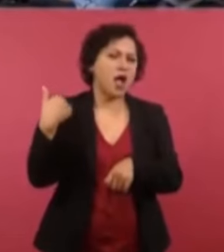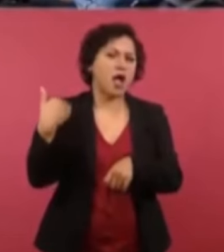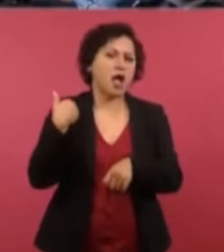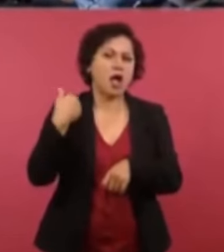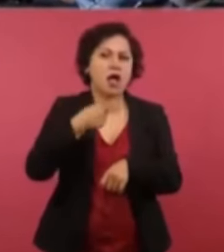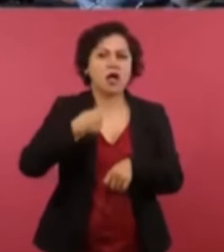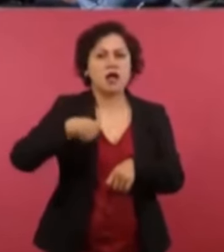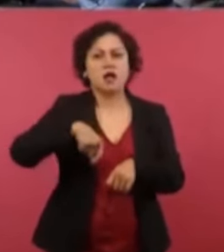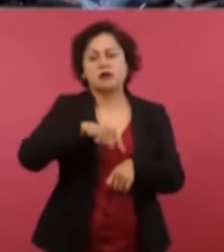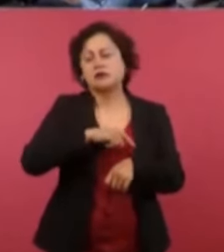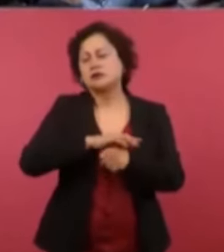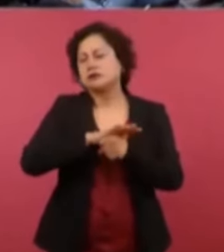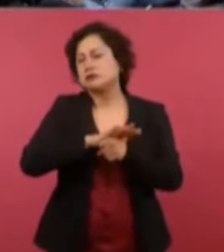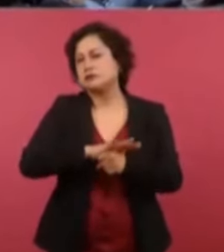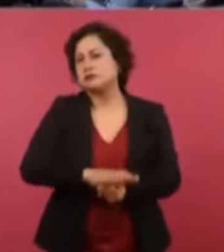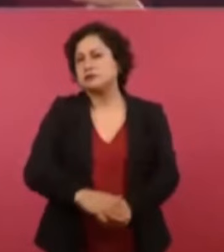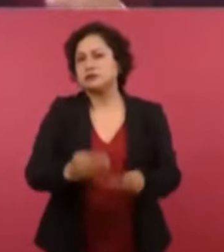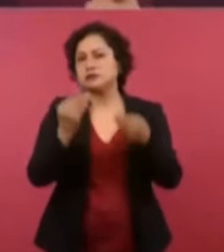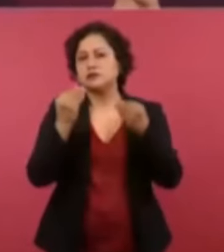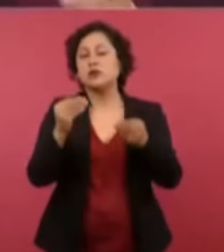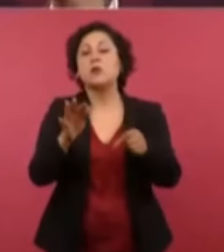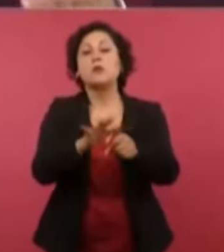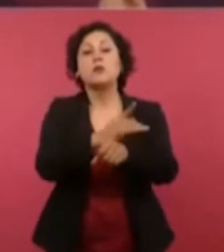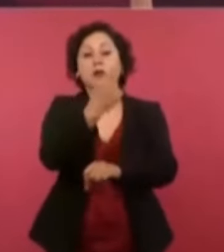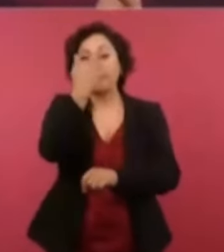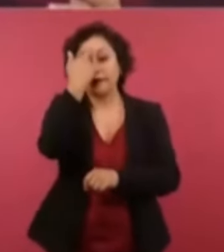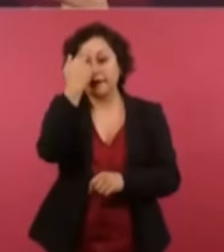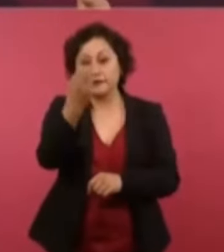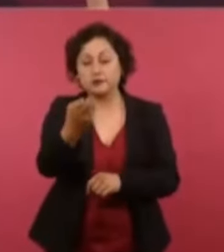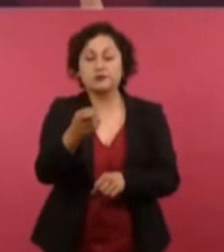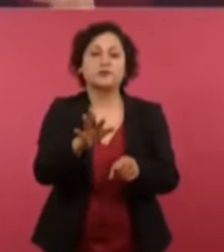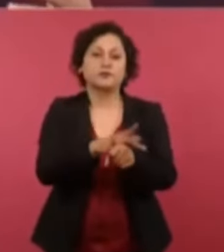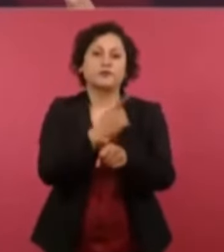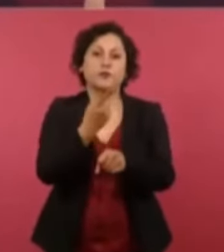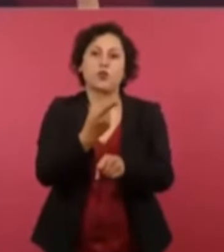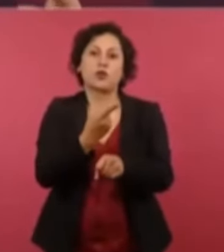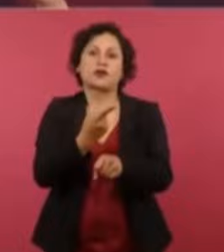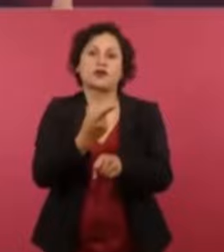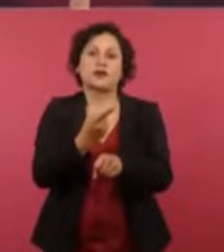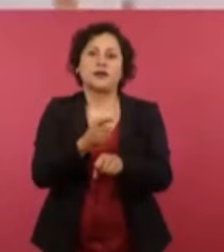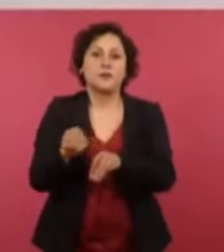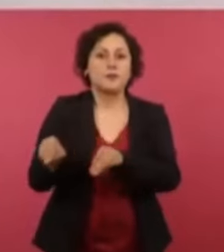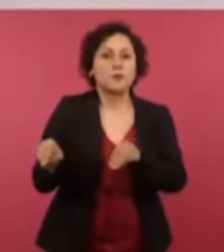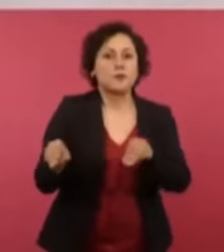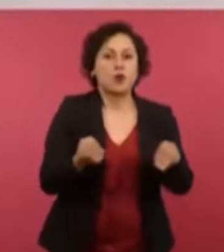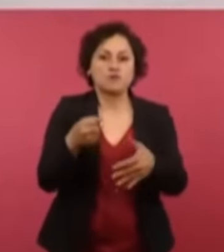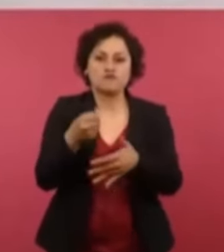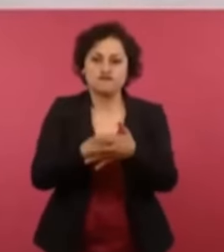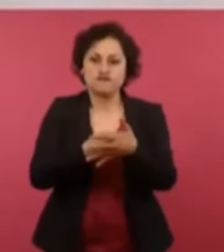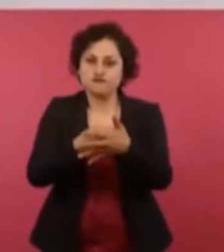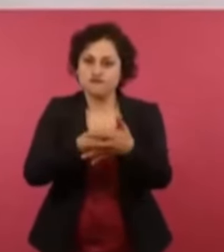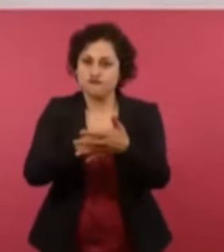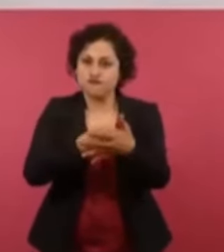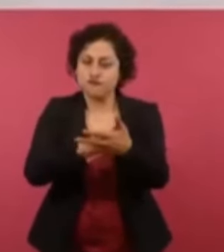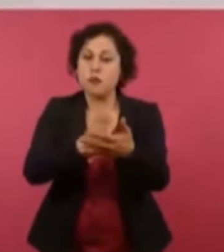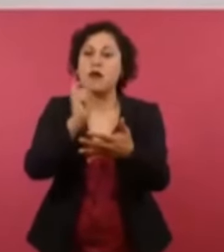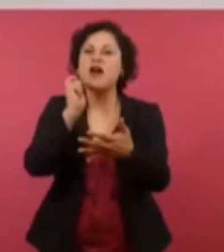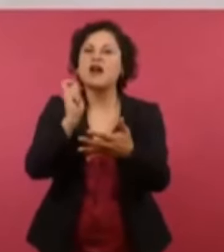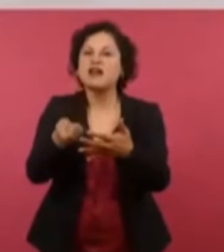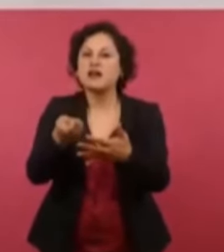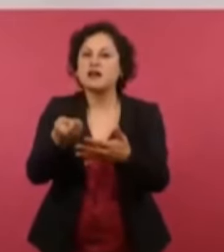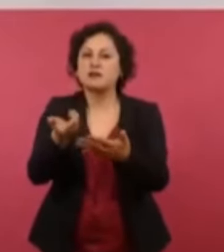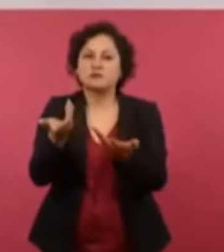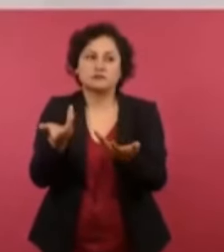porque el movimiento ha llevado a que todos los ciudadanos